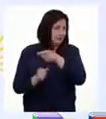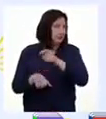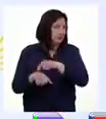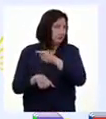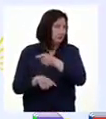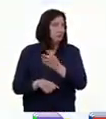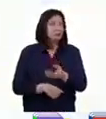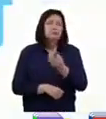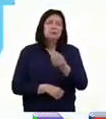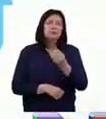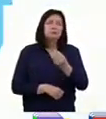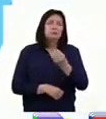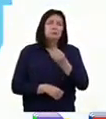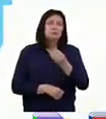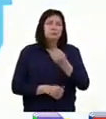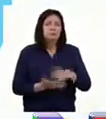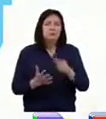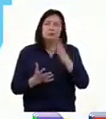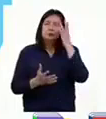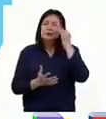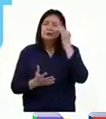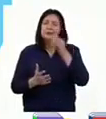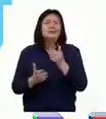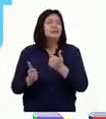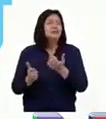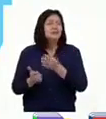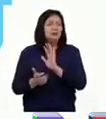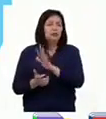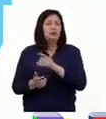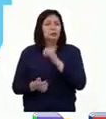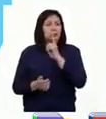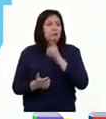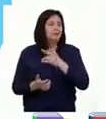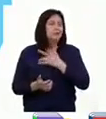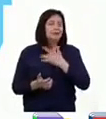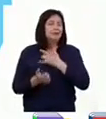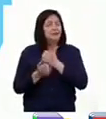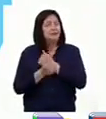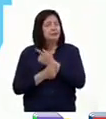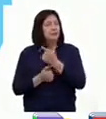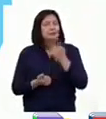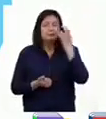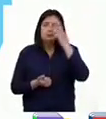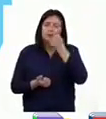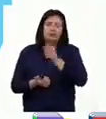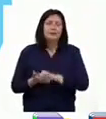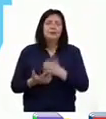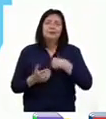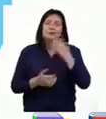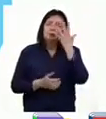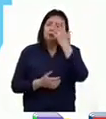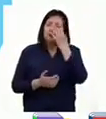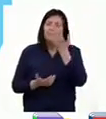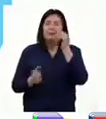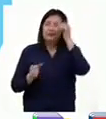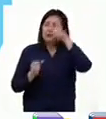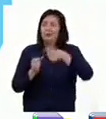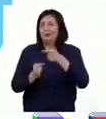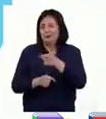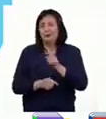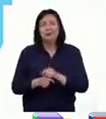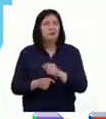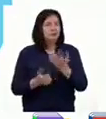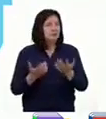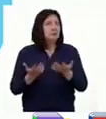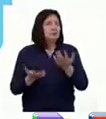momentos porque las experiencias vividas con su papá le hicieron sentir su cariño. Por ello, guardan lindo recuerdo de todo eso.